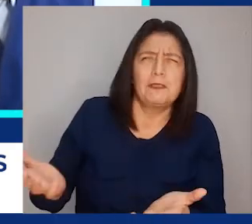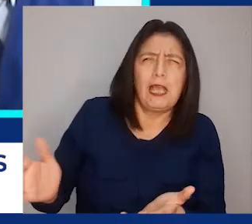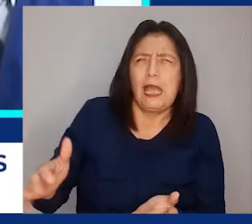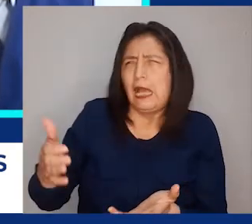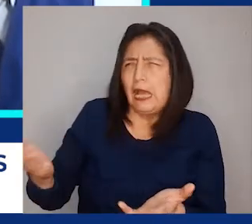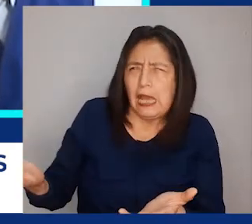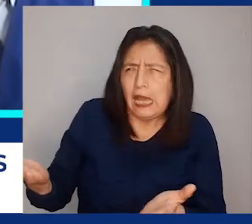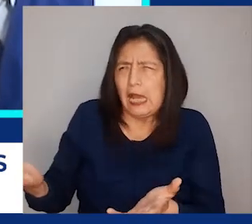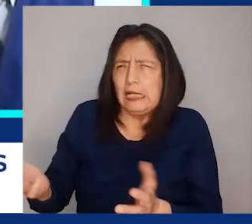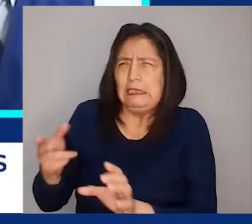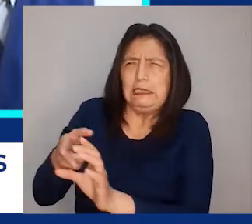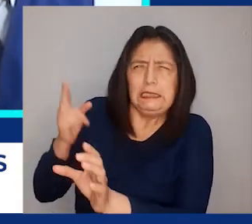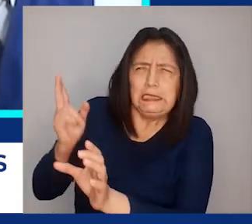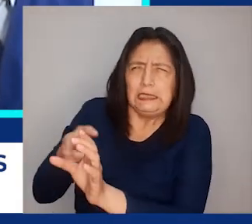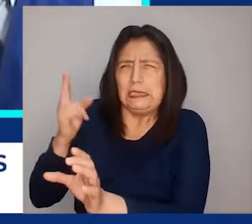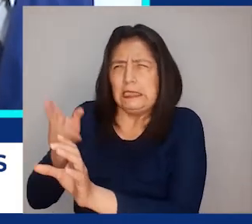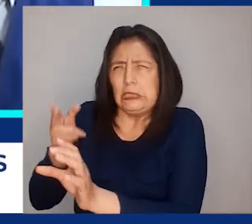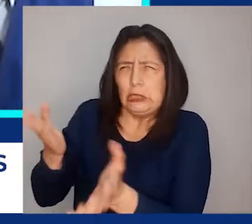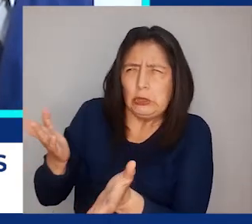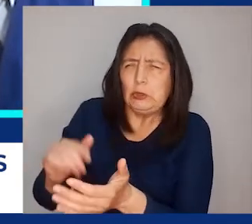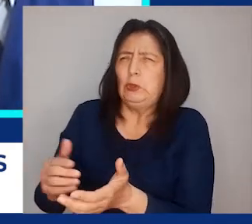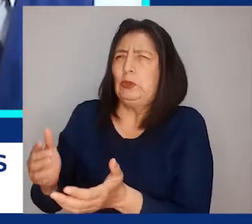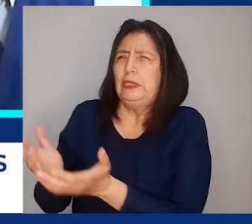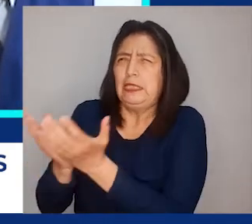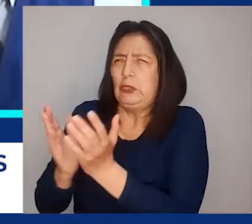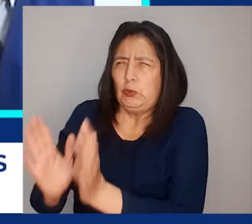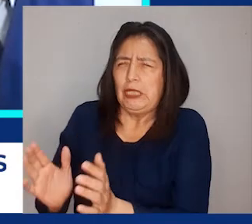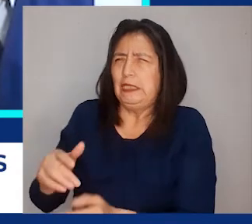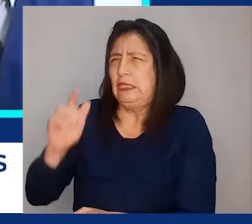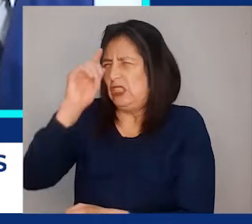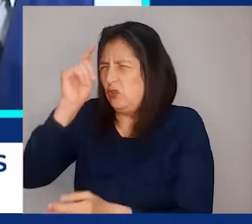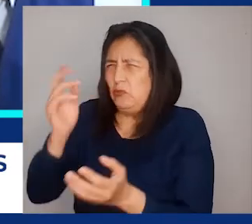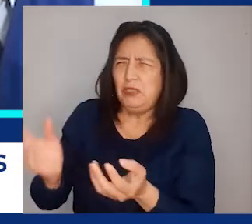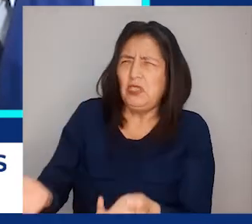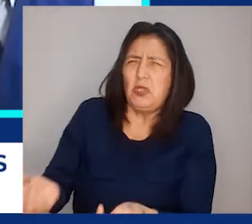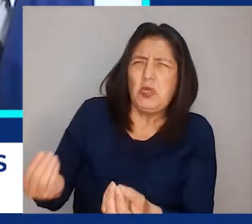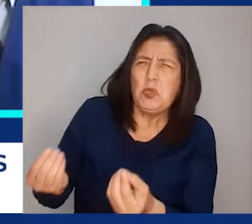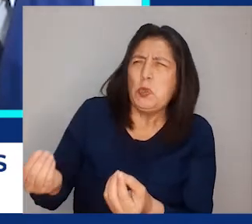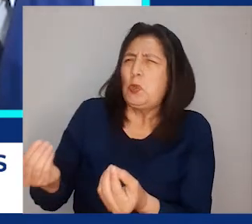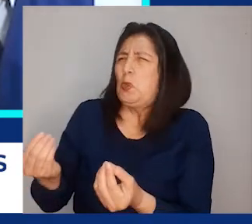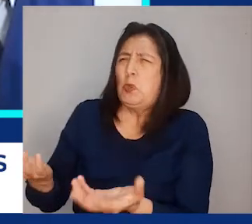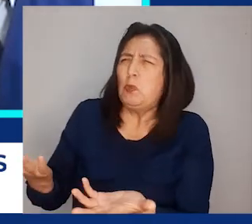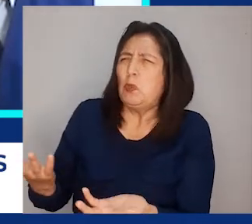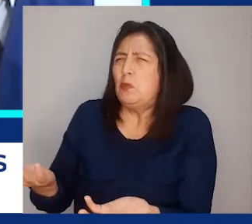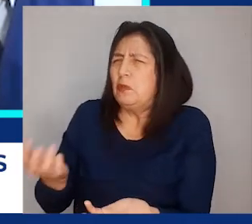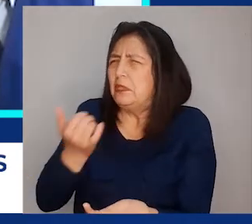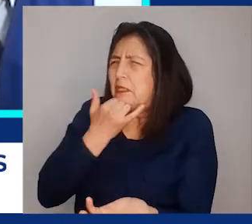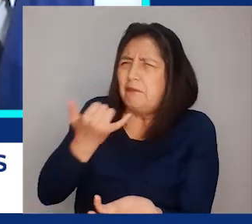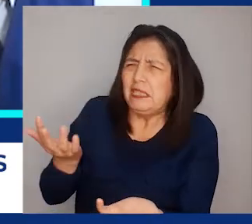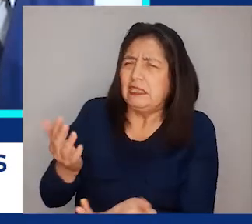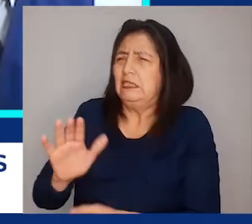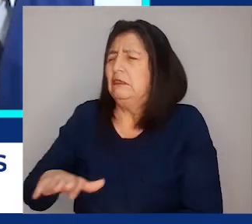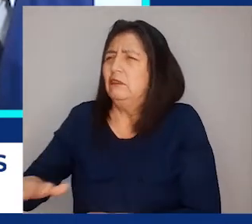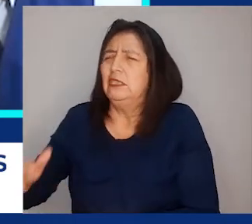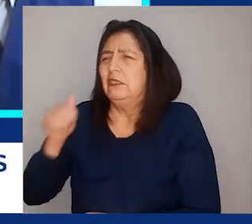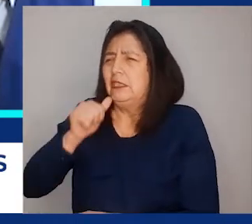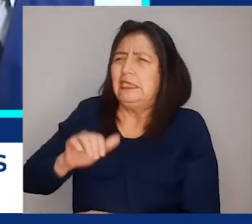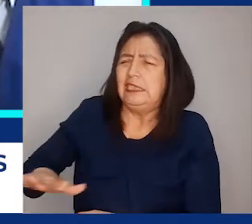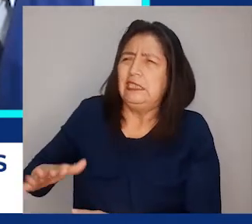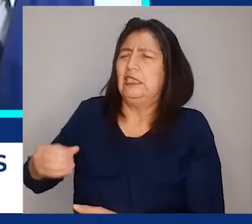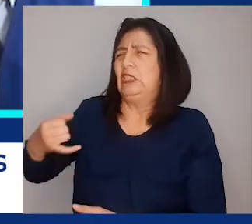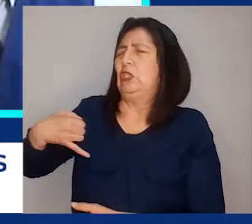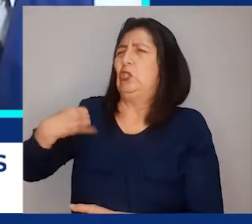¿existe deserción escolar en Tumbes? ¿Cómo se está manejando esta situación con las niñas,